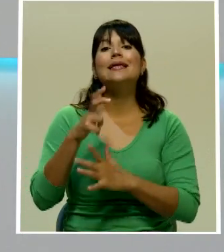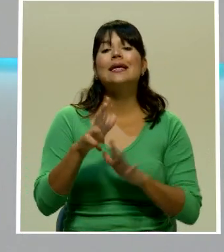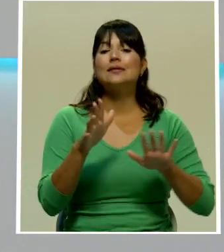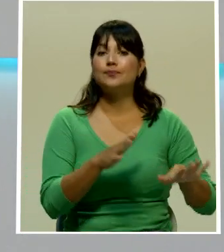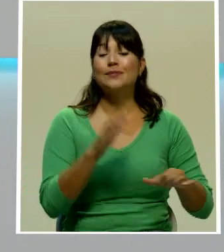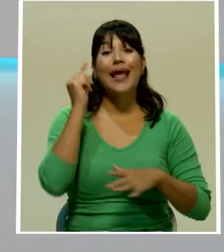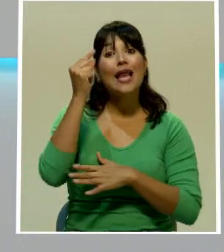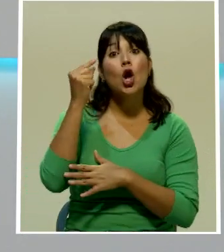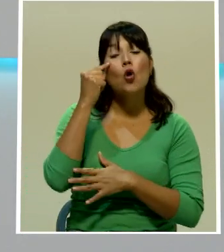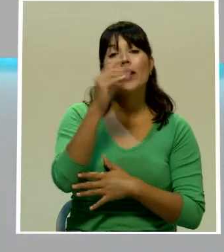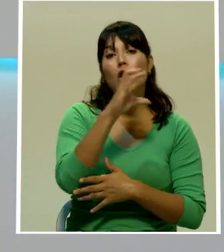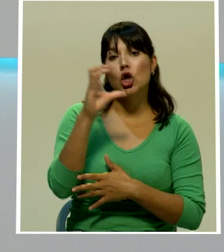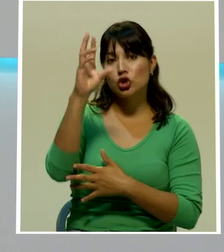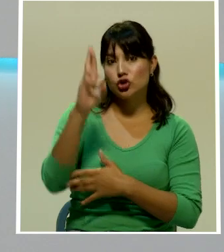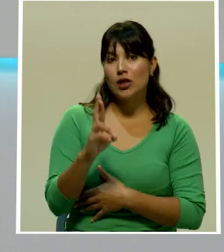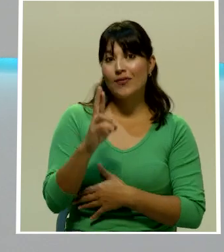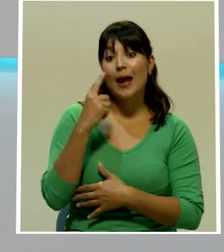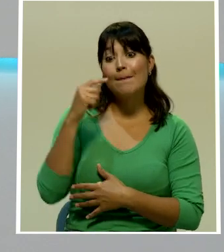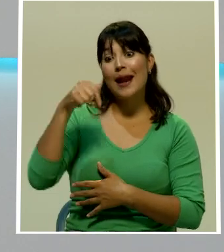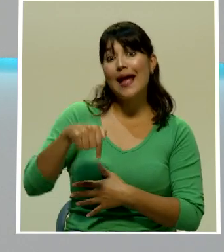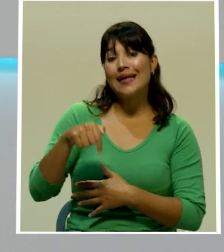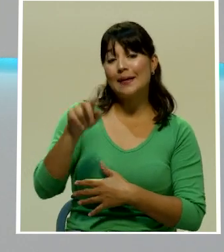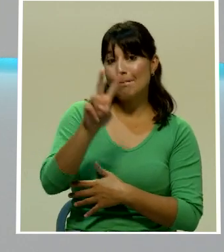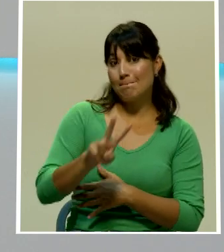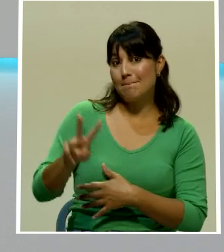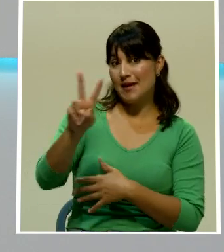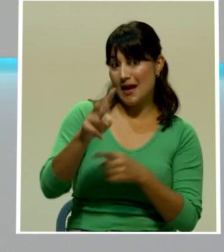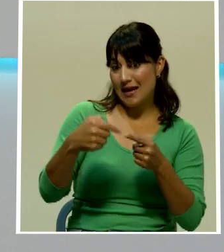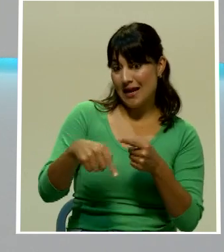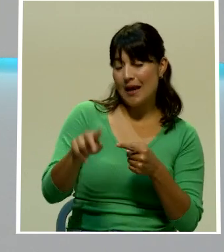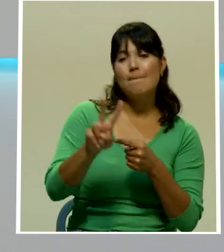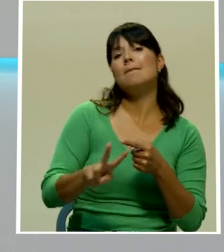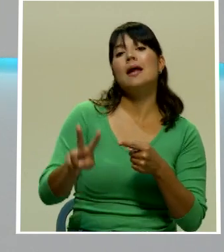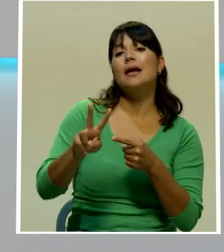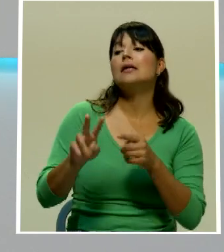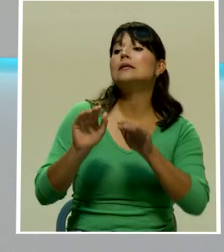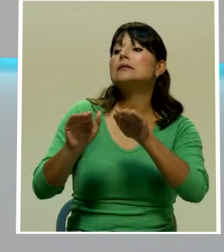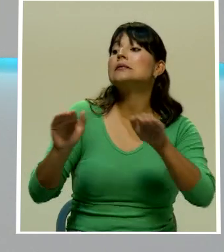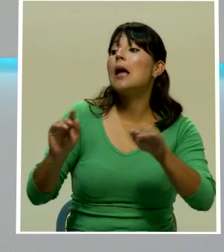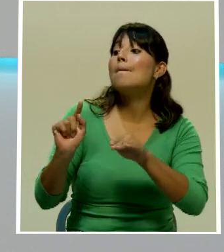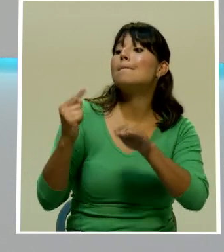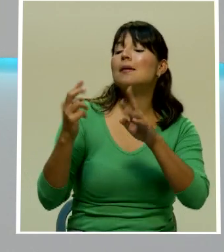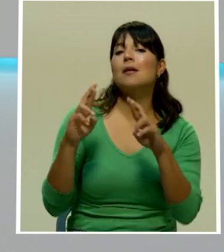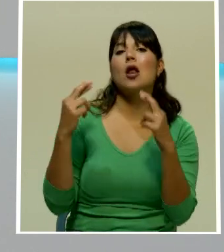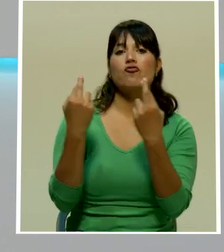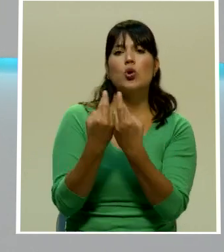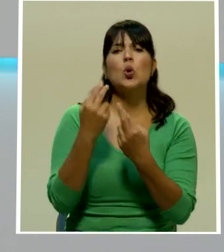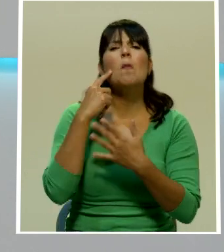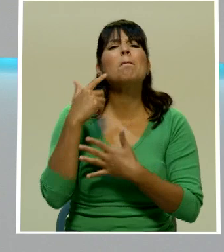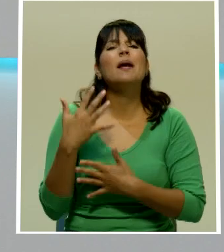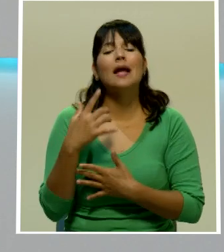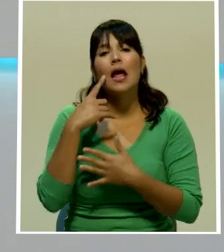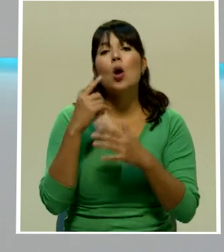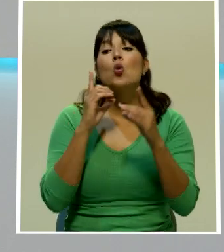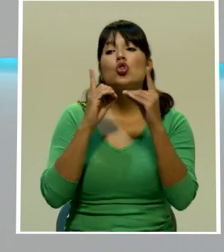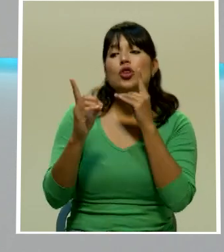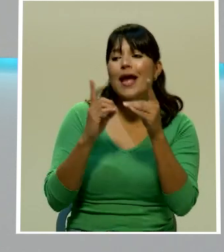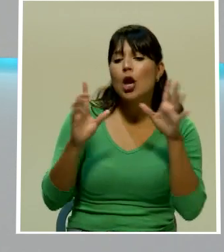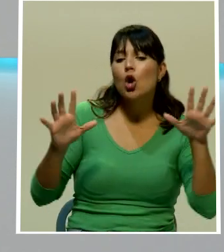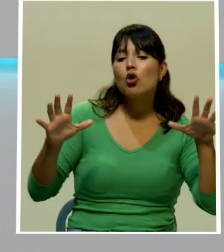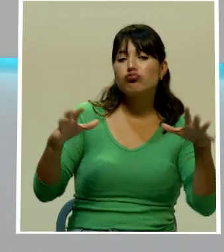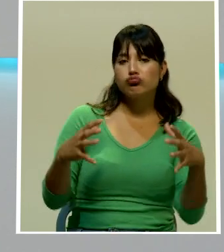legislativo convocan para este viernes a la primera sesión de trabajo para un diálogo multisectorial